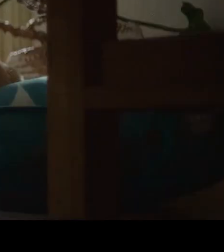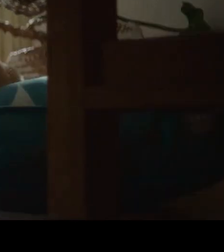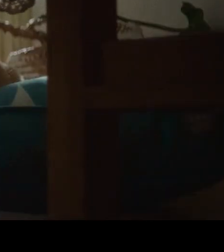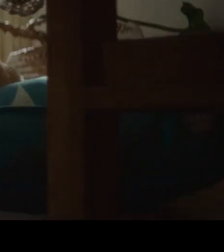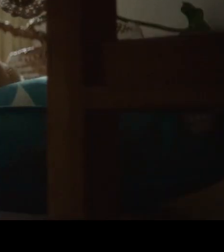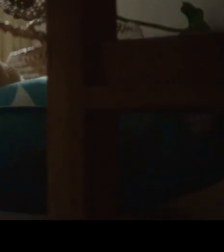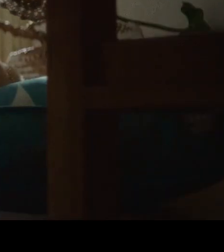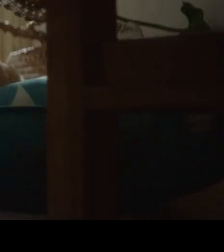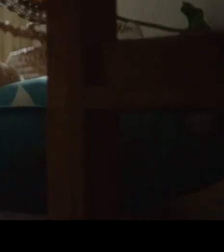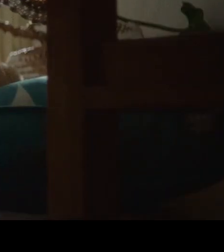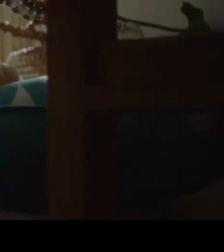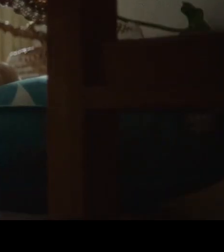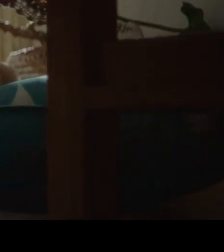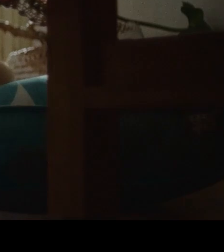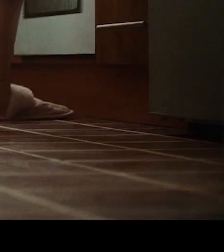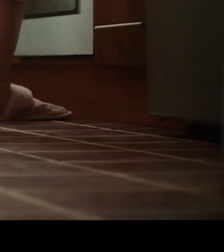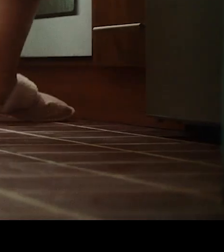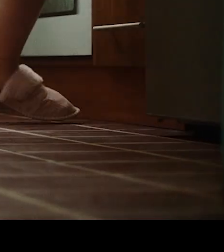No,